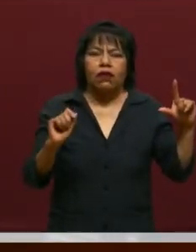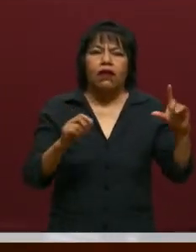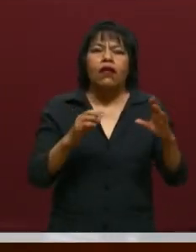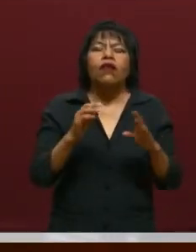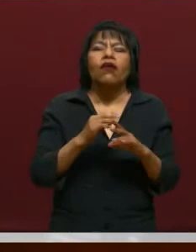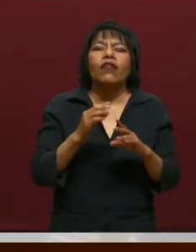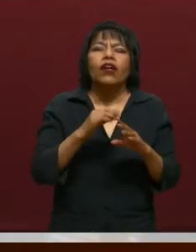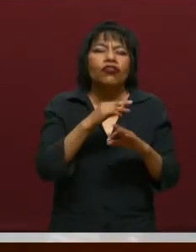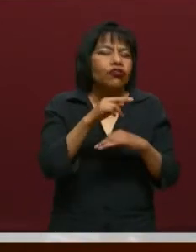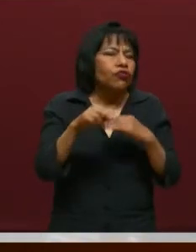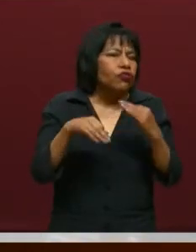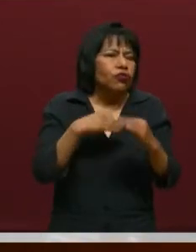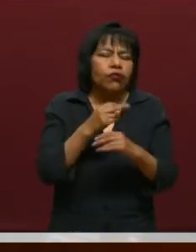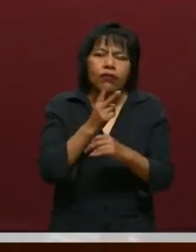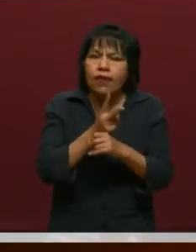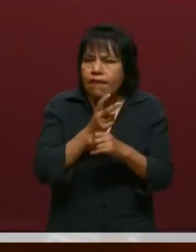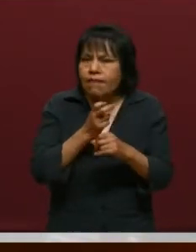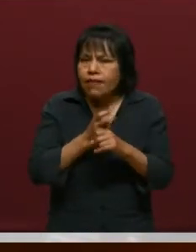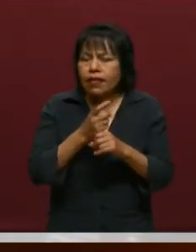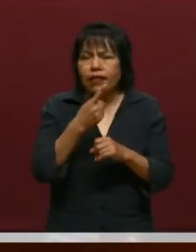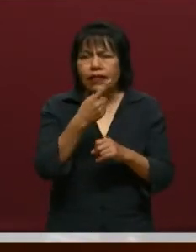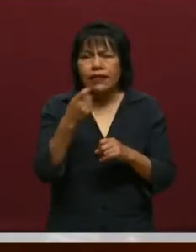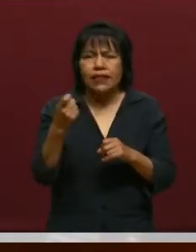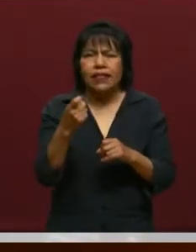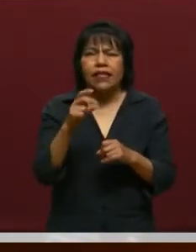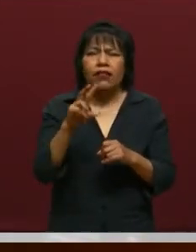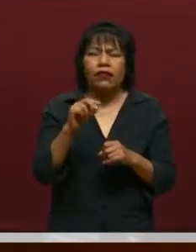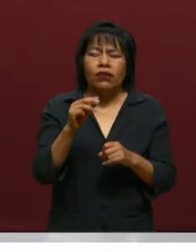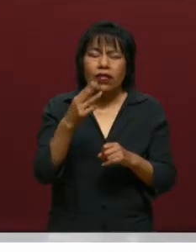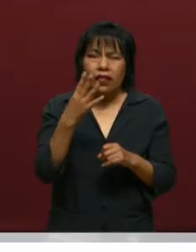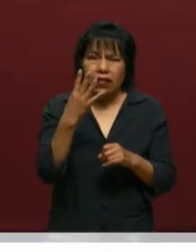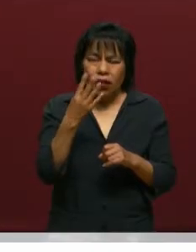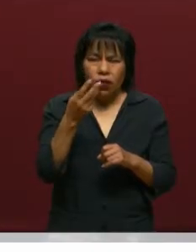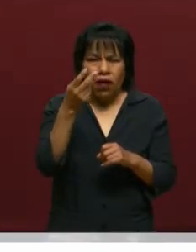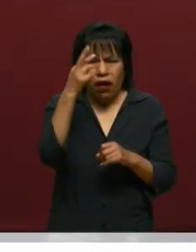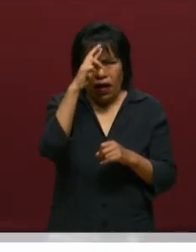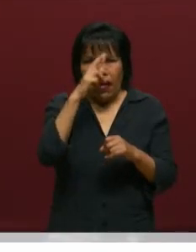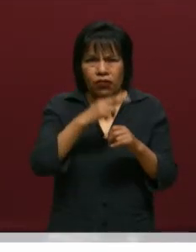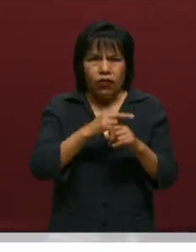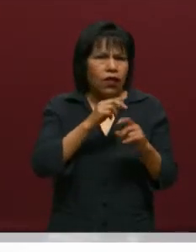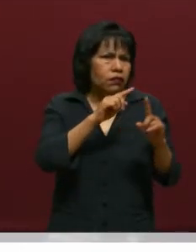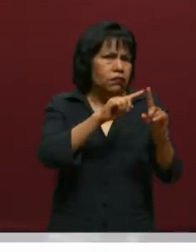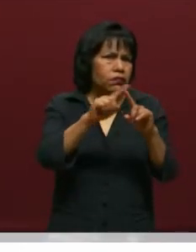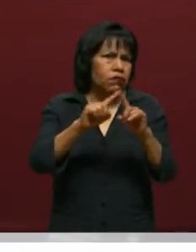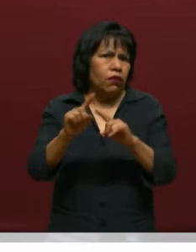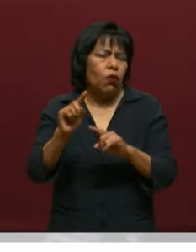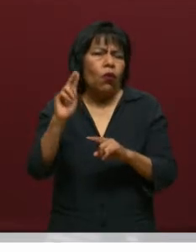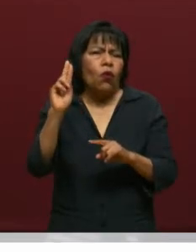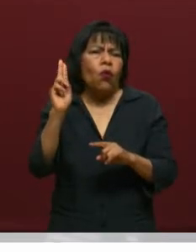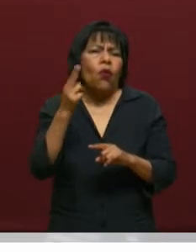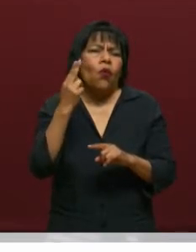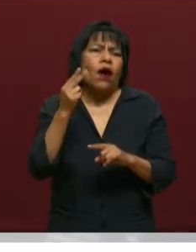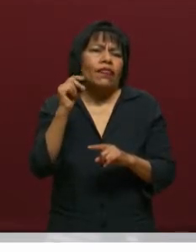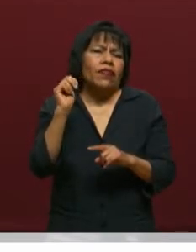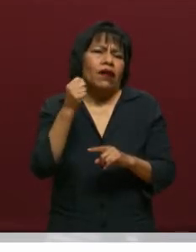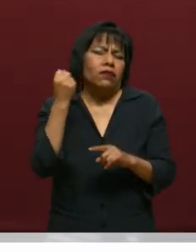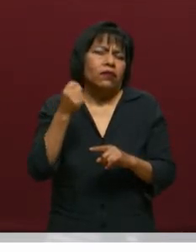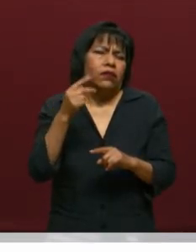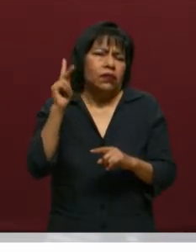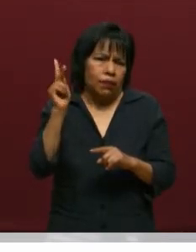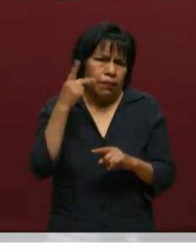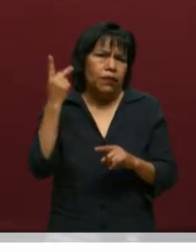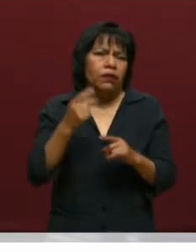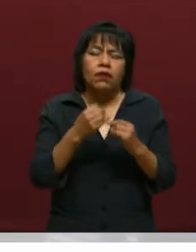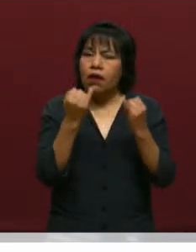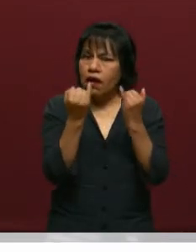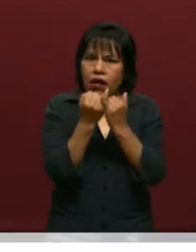en donde están invitados los 184 rectores de las diferentes UTIP, y bueno, por supuesto que